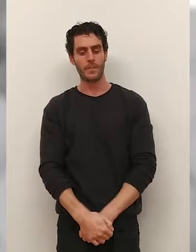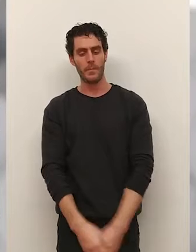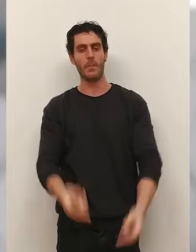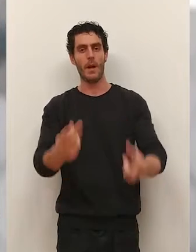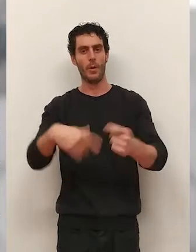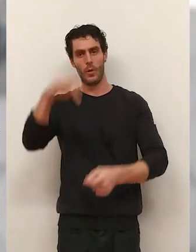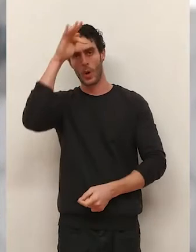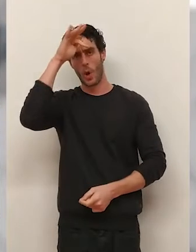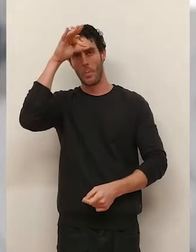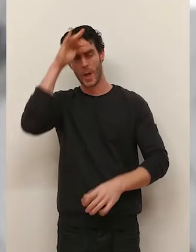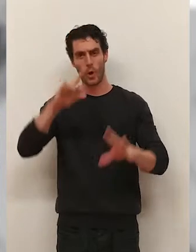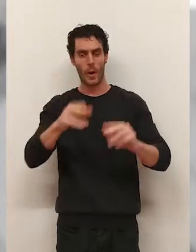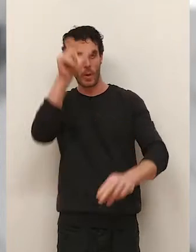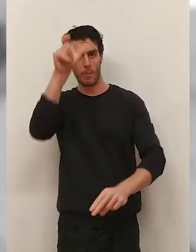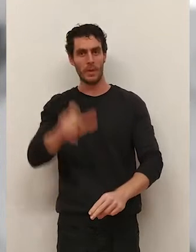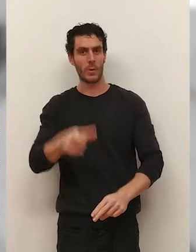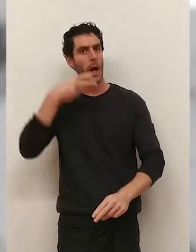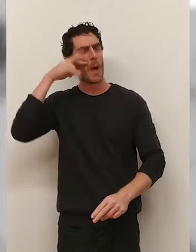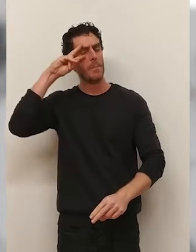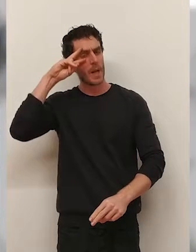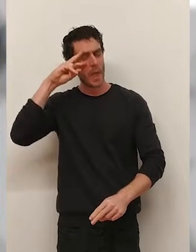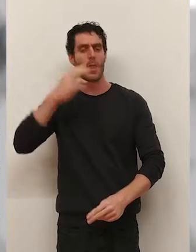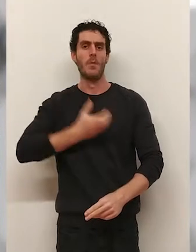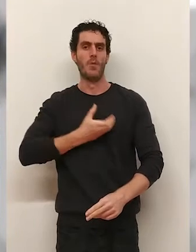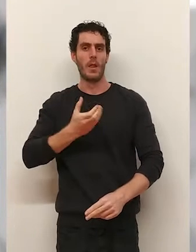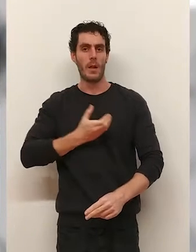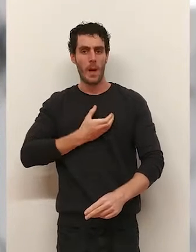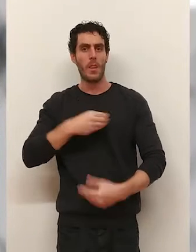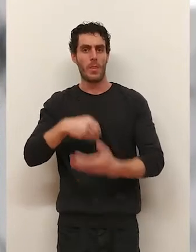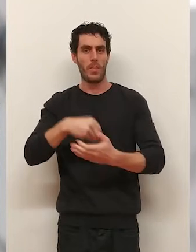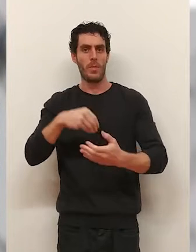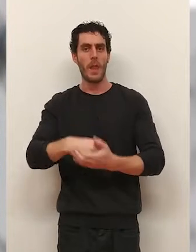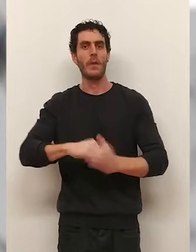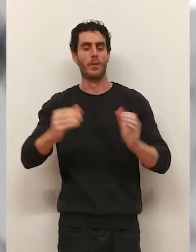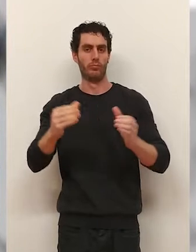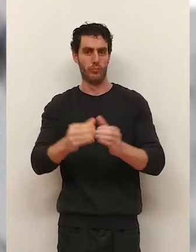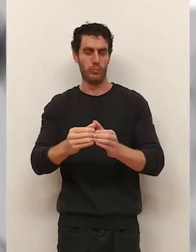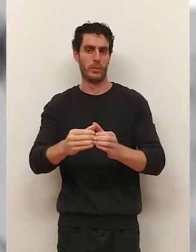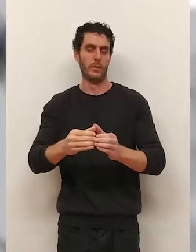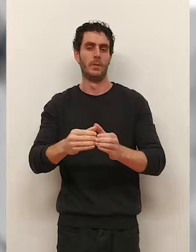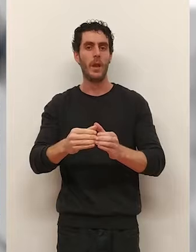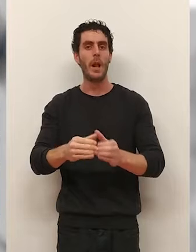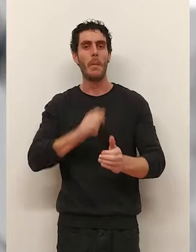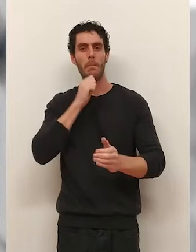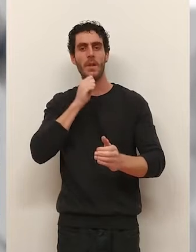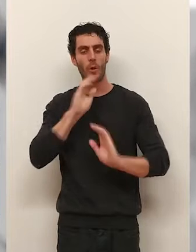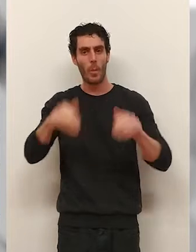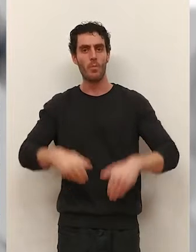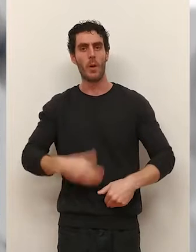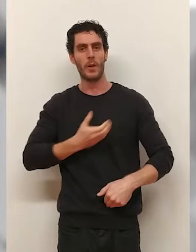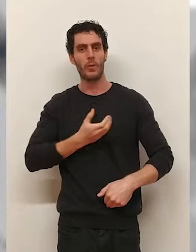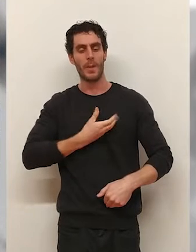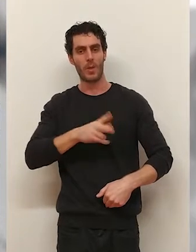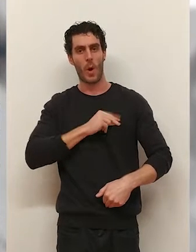En Logroño, Domingo Dorado, con una gran y dilatada experiencia municipal, tras formar parte de la corporación durante 12 años, volverá al